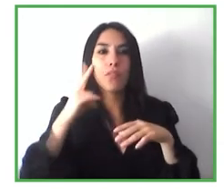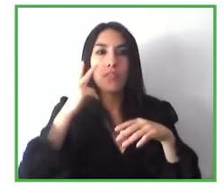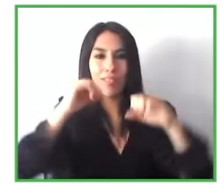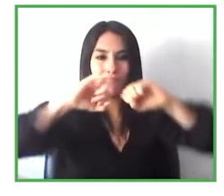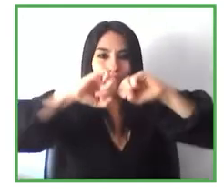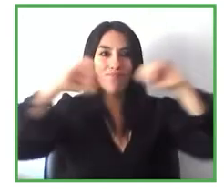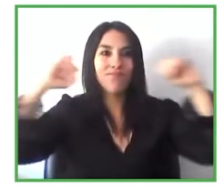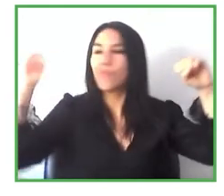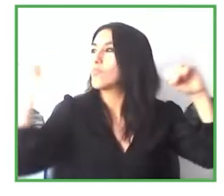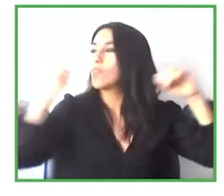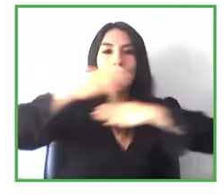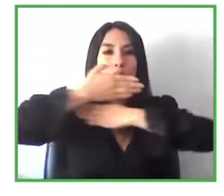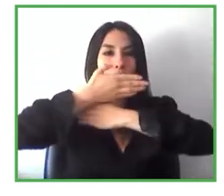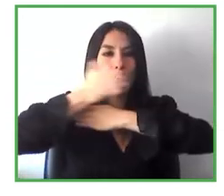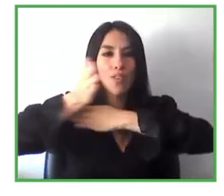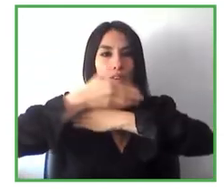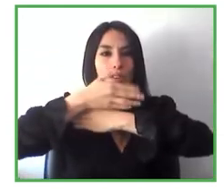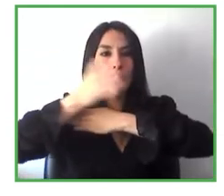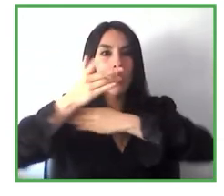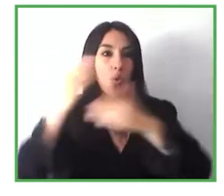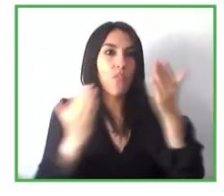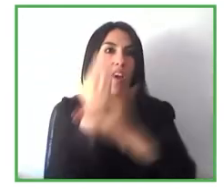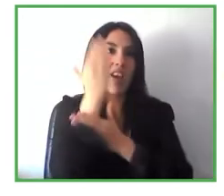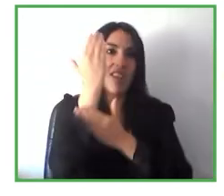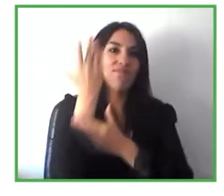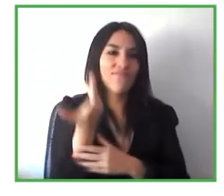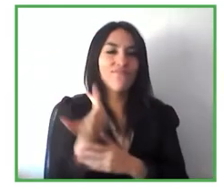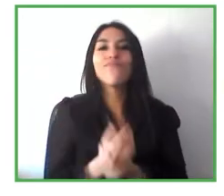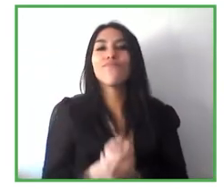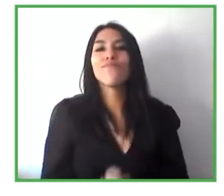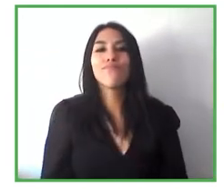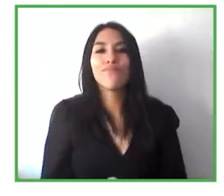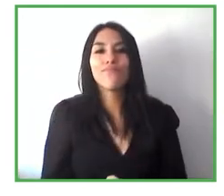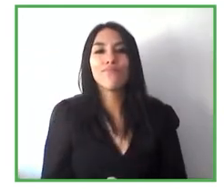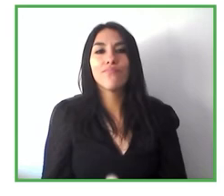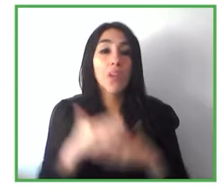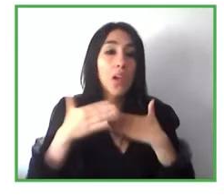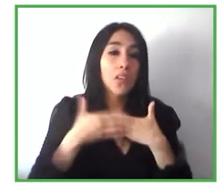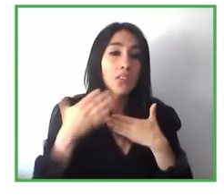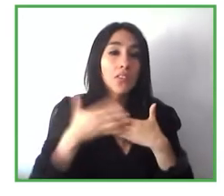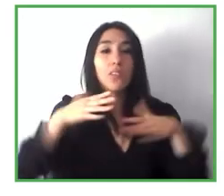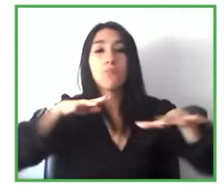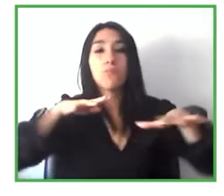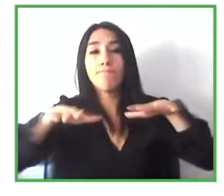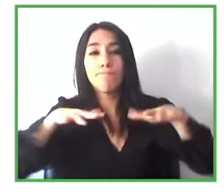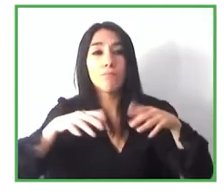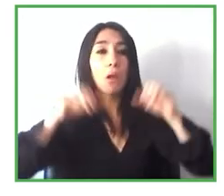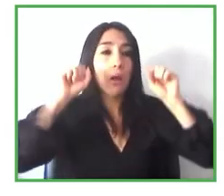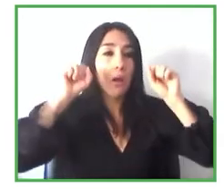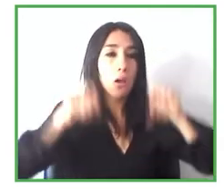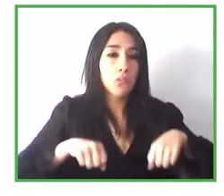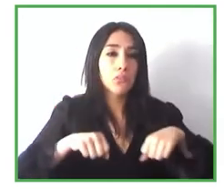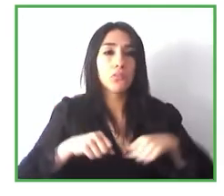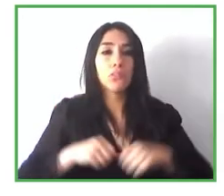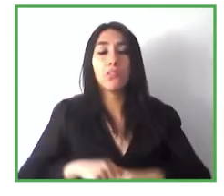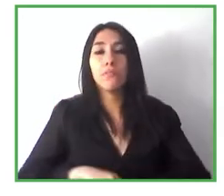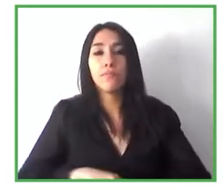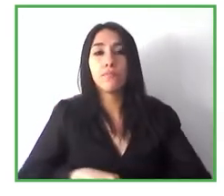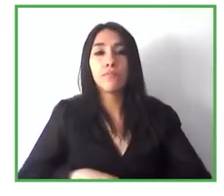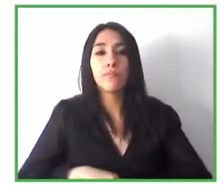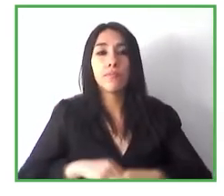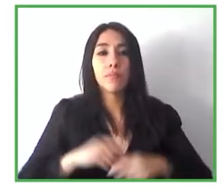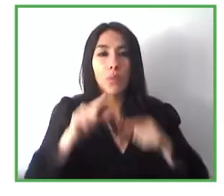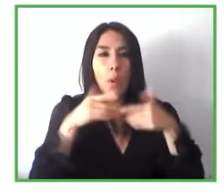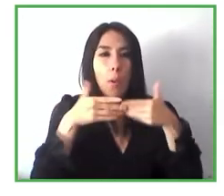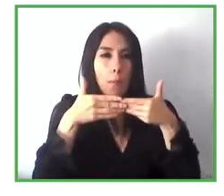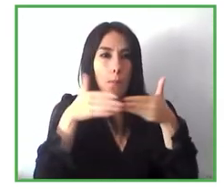producto IoT o de internet de las cosas que permite de una manera automática accionar abrir cerrar una puerta